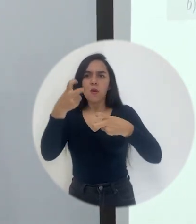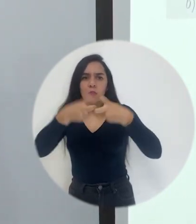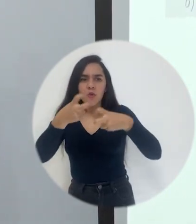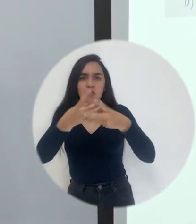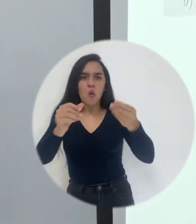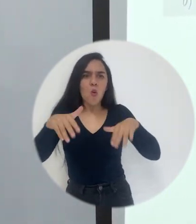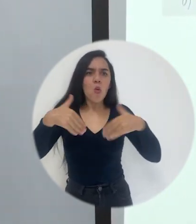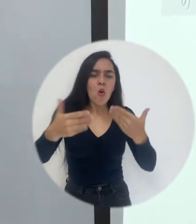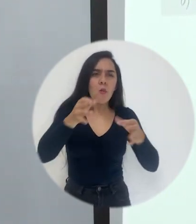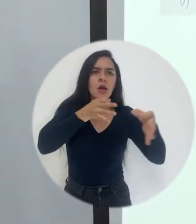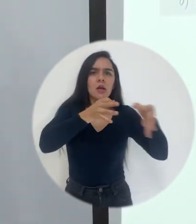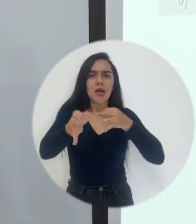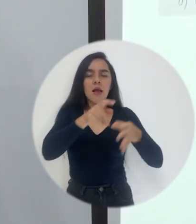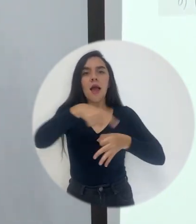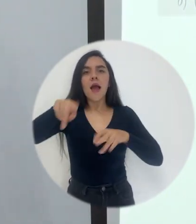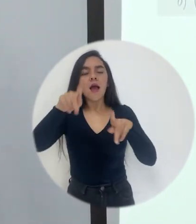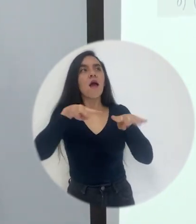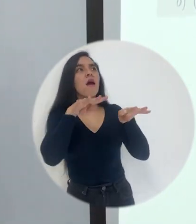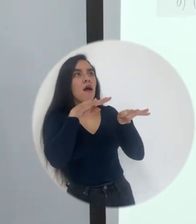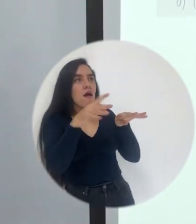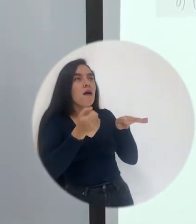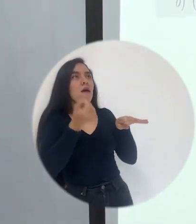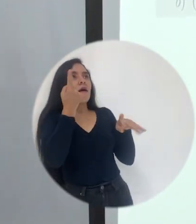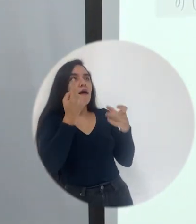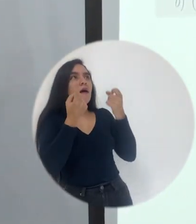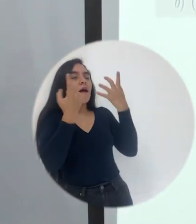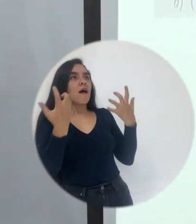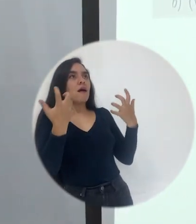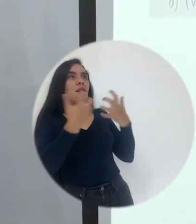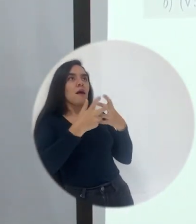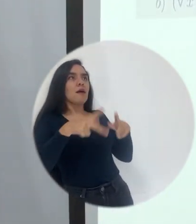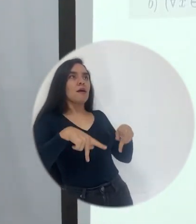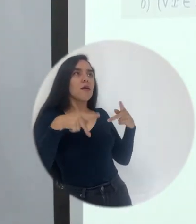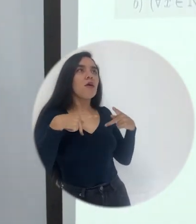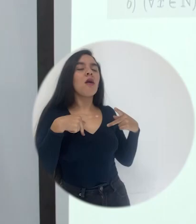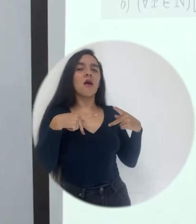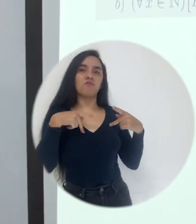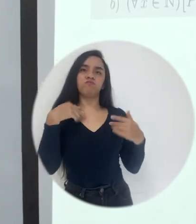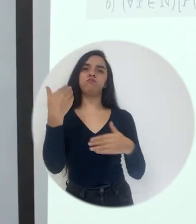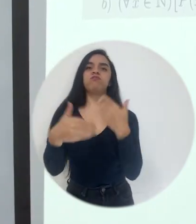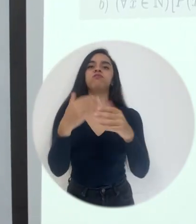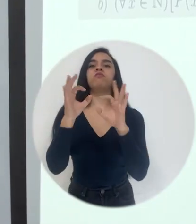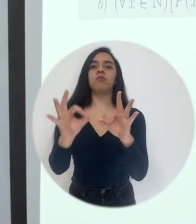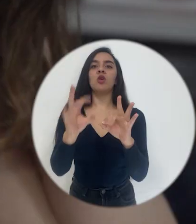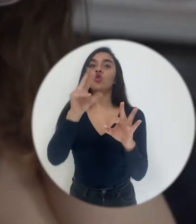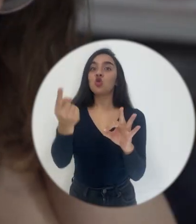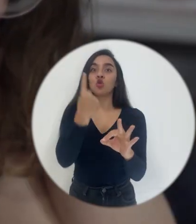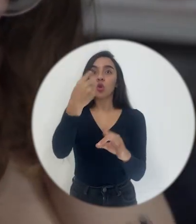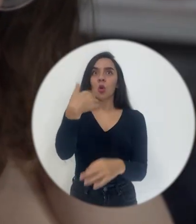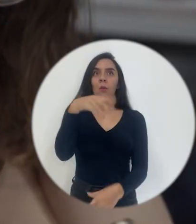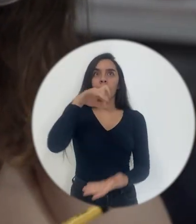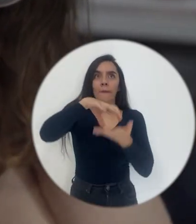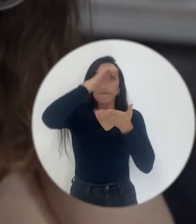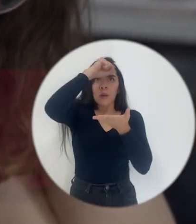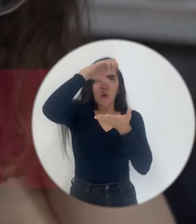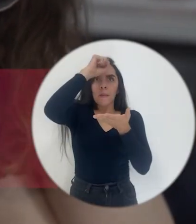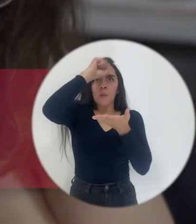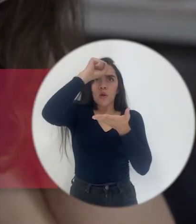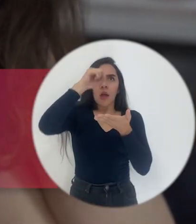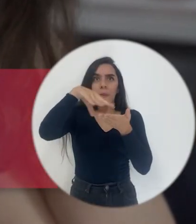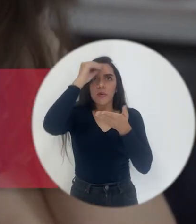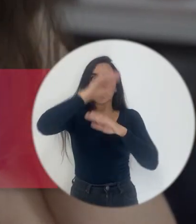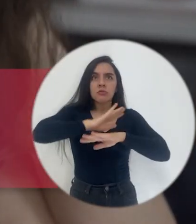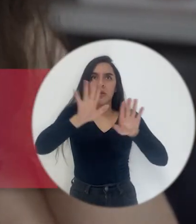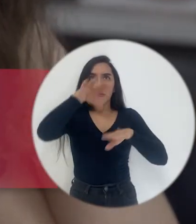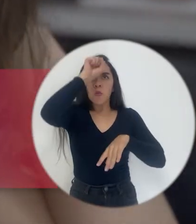resolución de problemas, para que tenga sentido y sepan que esto sirve para algo. No solamente aprendérselo de memoria y ya, y que ese